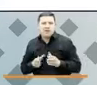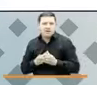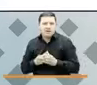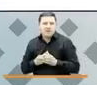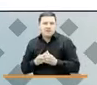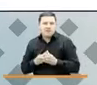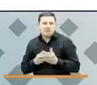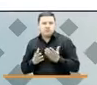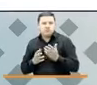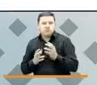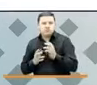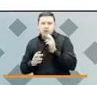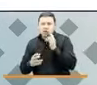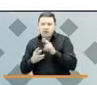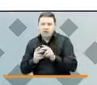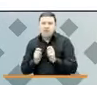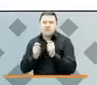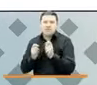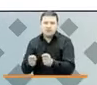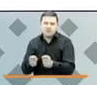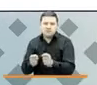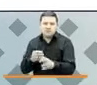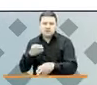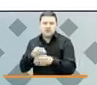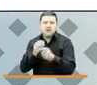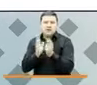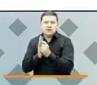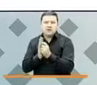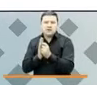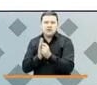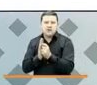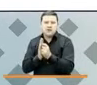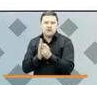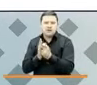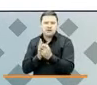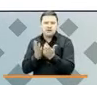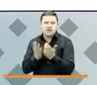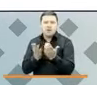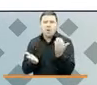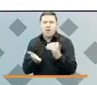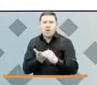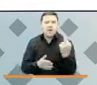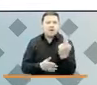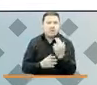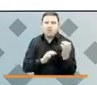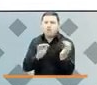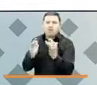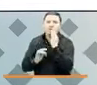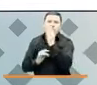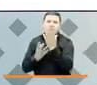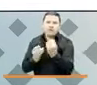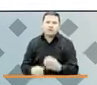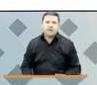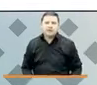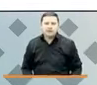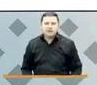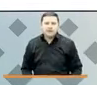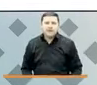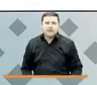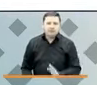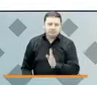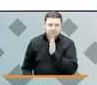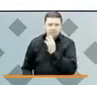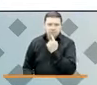fenómenos y conocer, contribuir, además, para que se evite la repetición en el futuro. Entonces, vamos con el